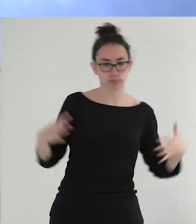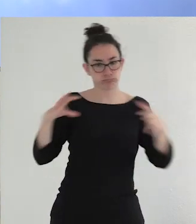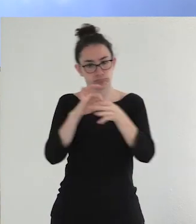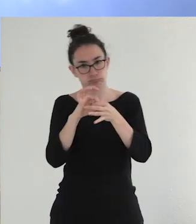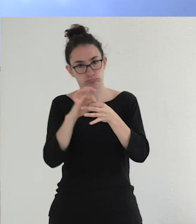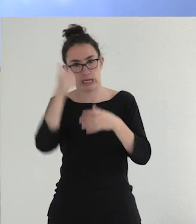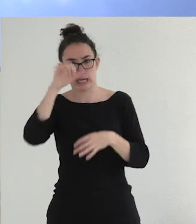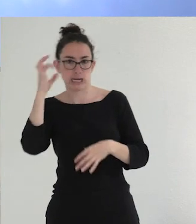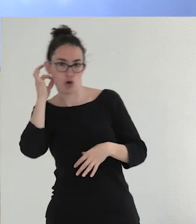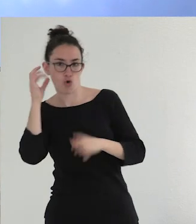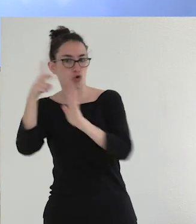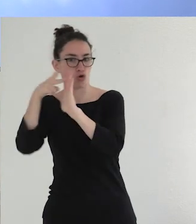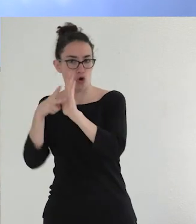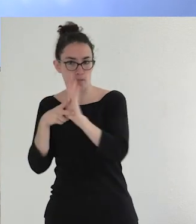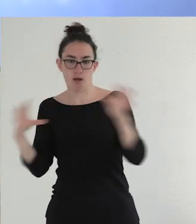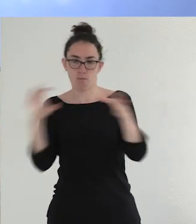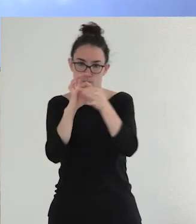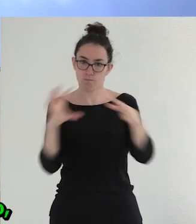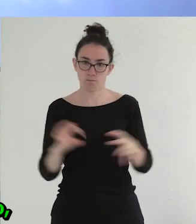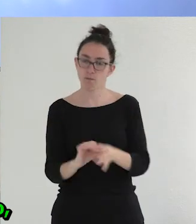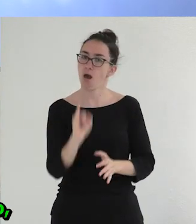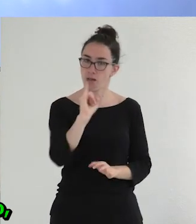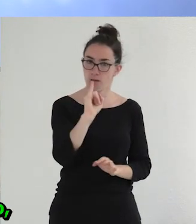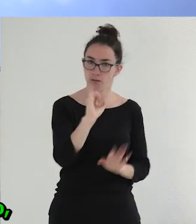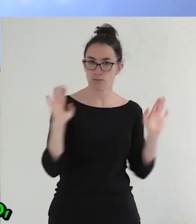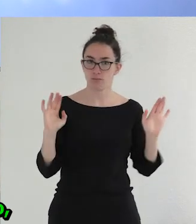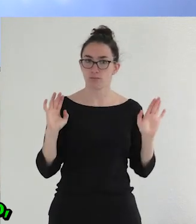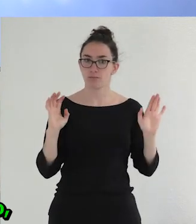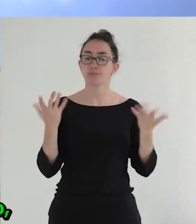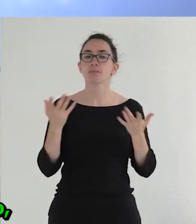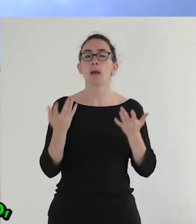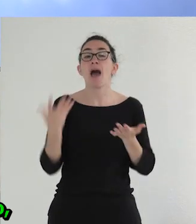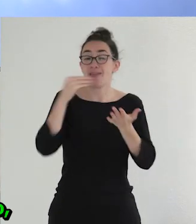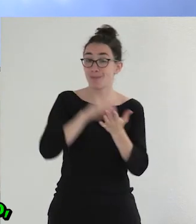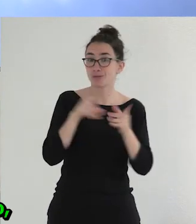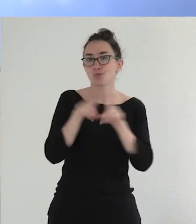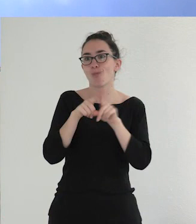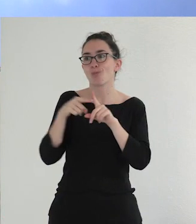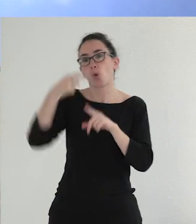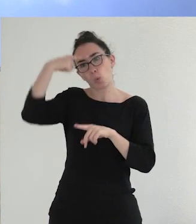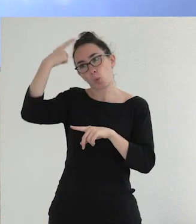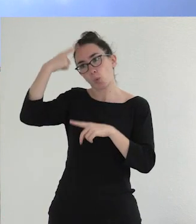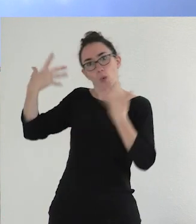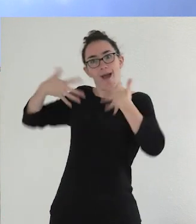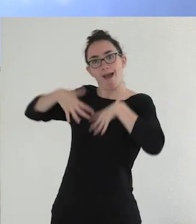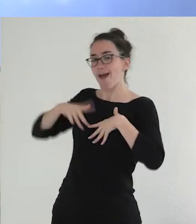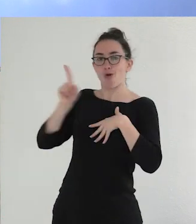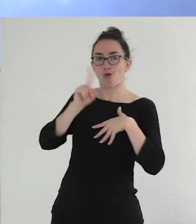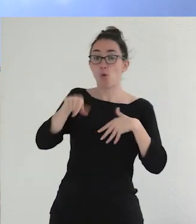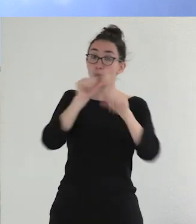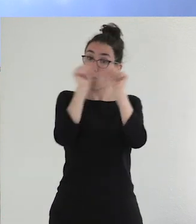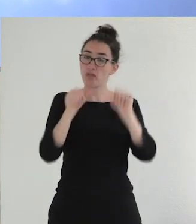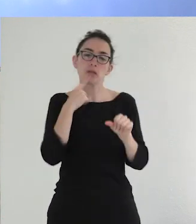toca normativamente un género. Y para acabarlo de complicar, en vez de presentar esto como un modelo cultural aprendido, el modelo presenta esto